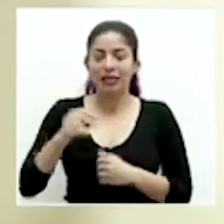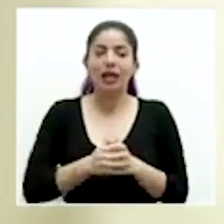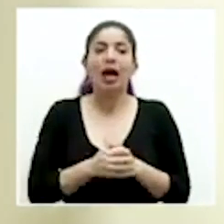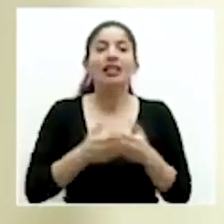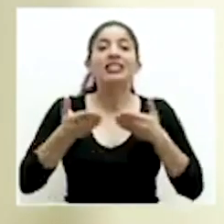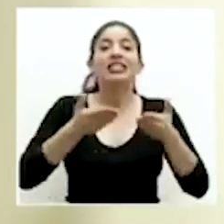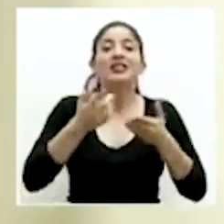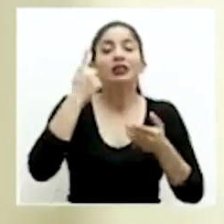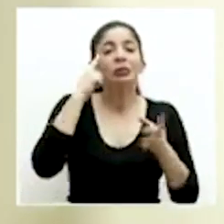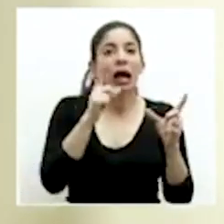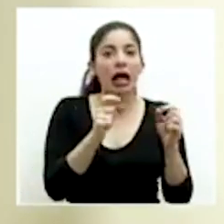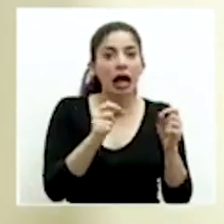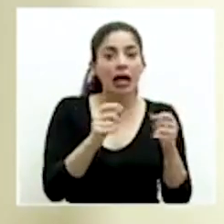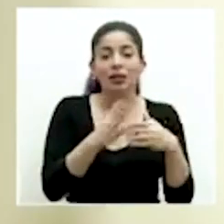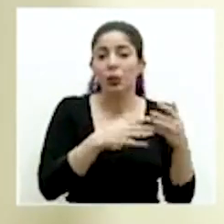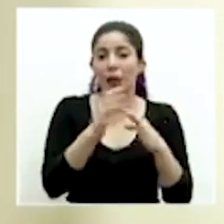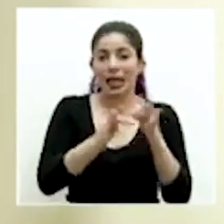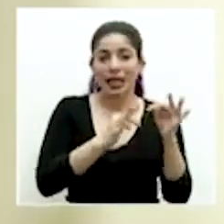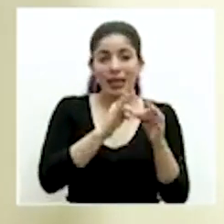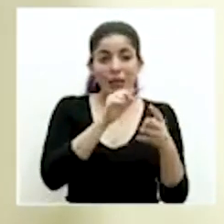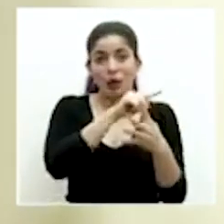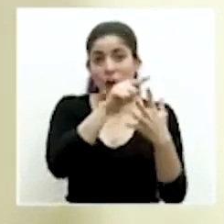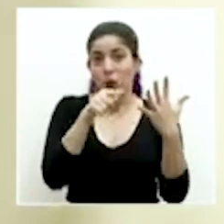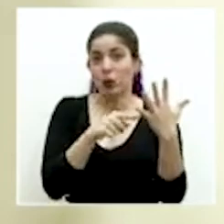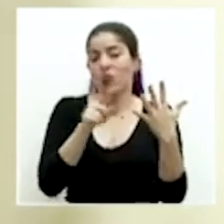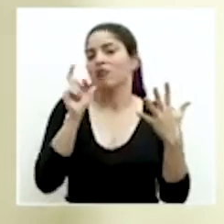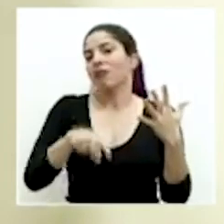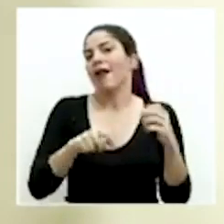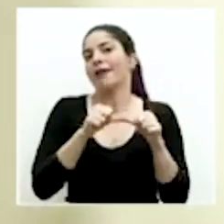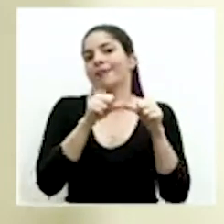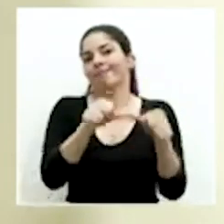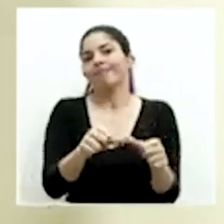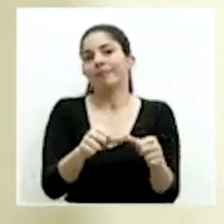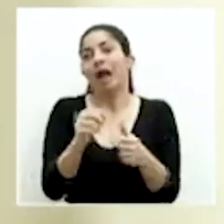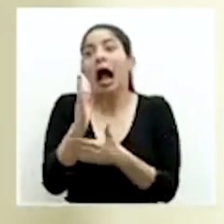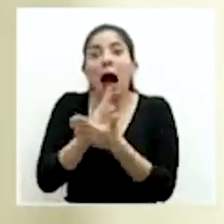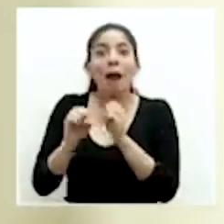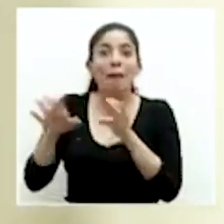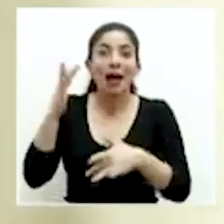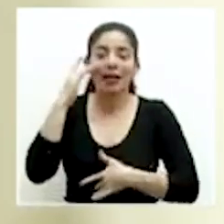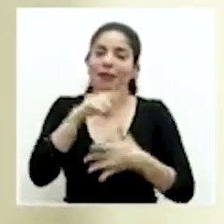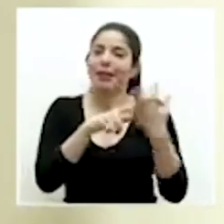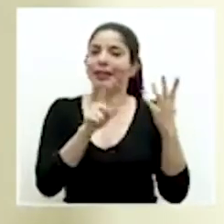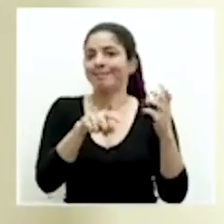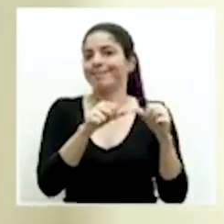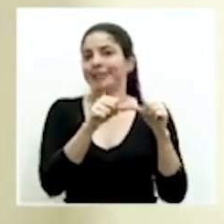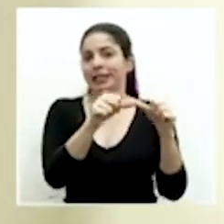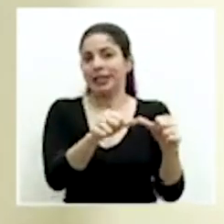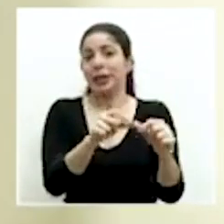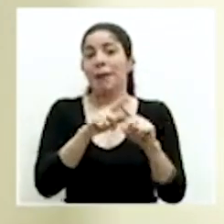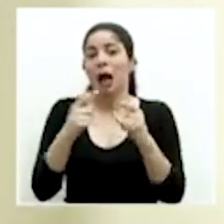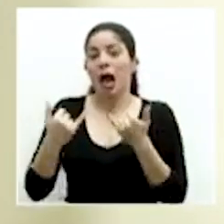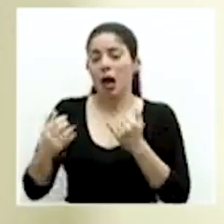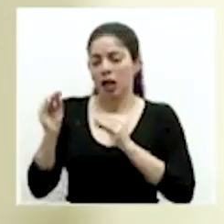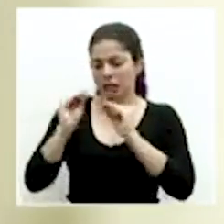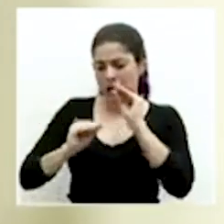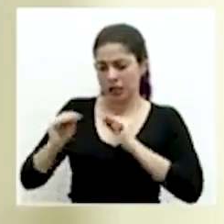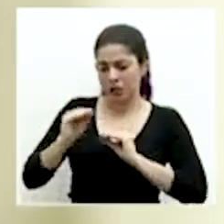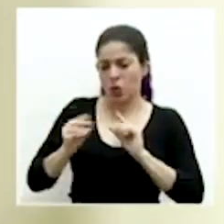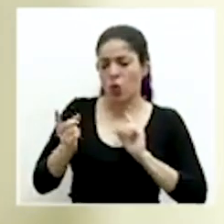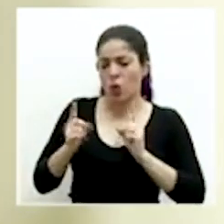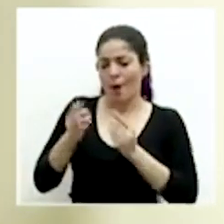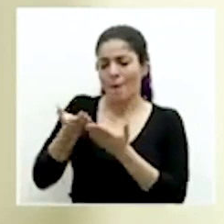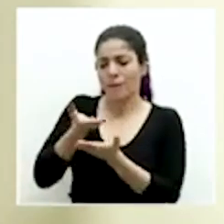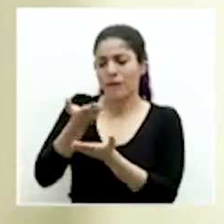tienen que mantener sí o sí, aunque haya una pandemia. Pero estamos elaborando la propuesta para poder retornar